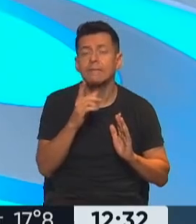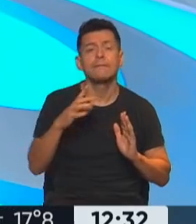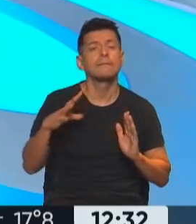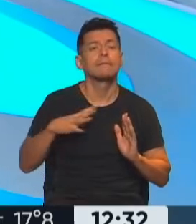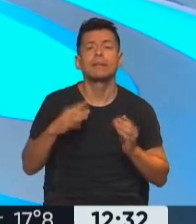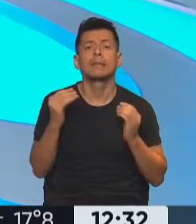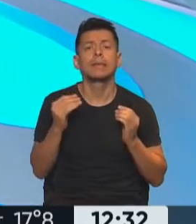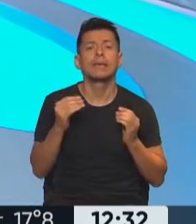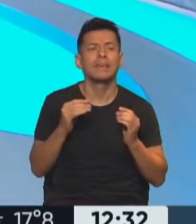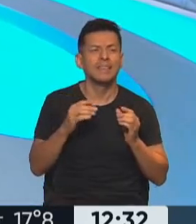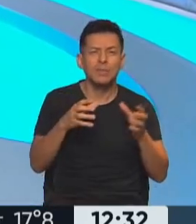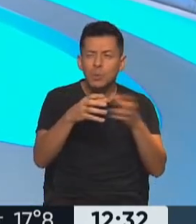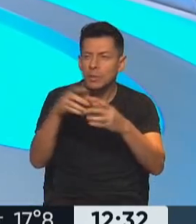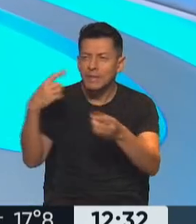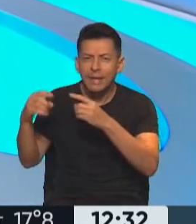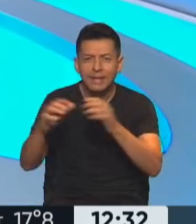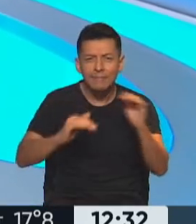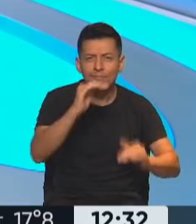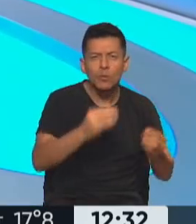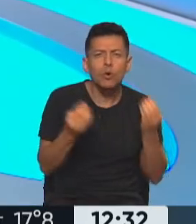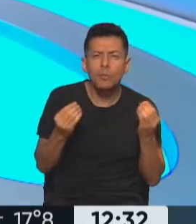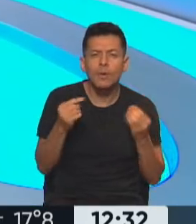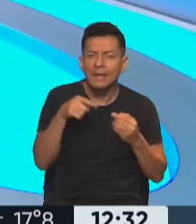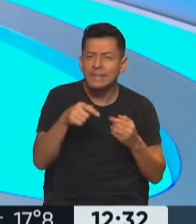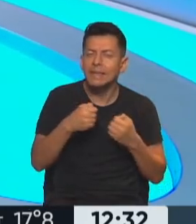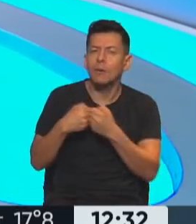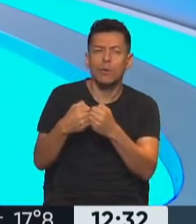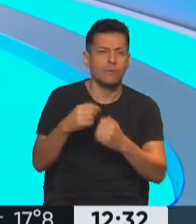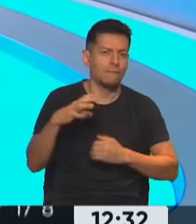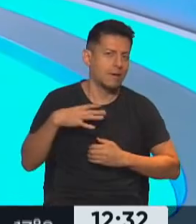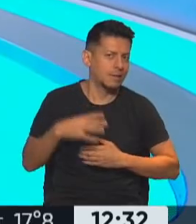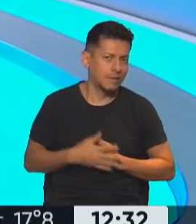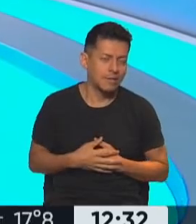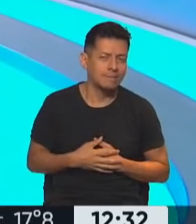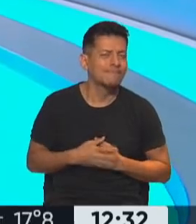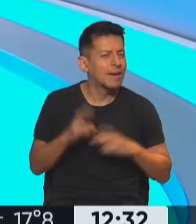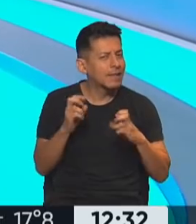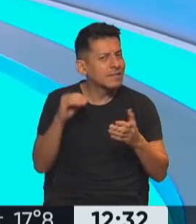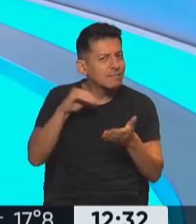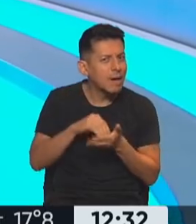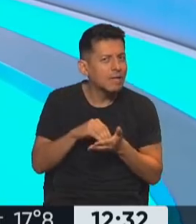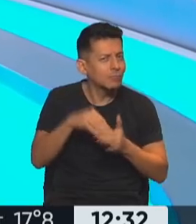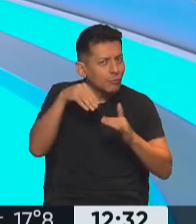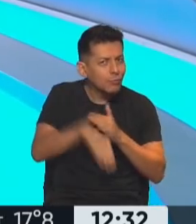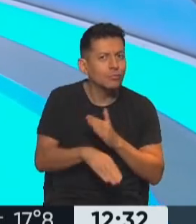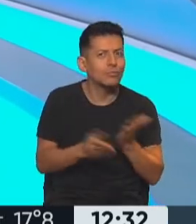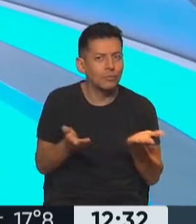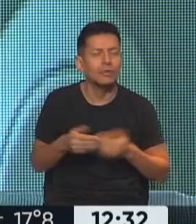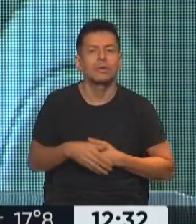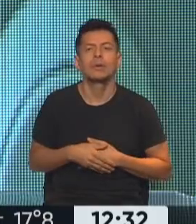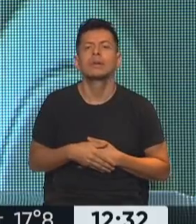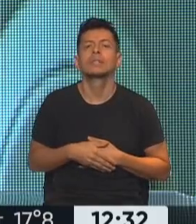segmentación, ¿te acordás que se habló mucho del tema de la segmentación? Bueno, esto requiere un análisis, un estudio mucho más profundo, que